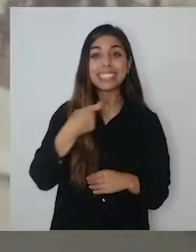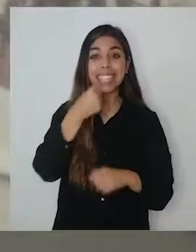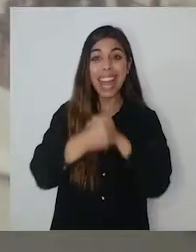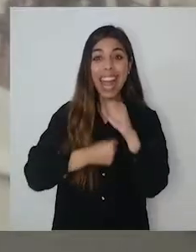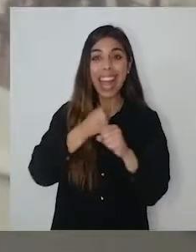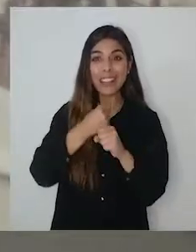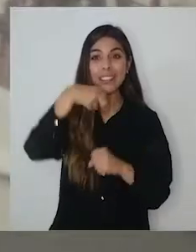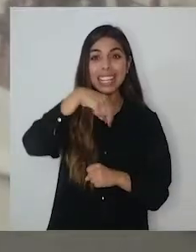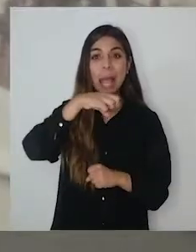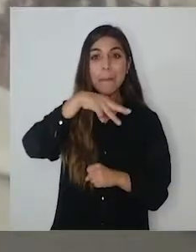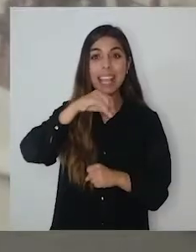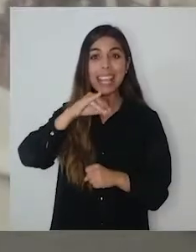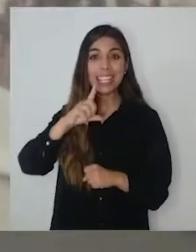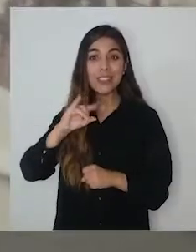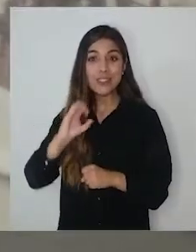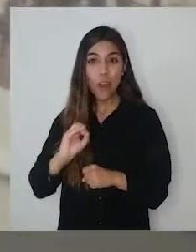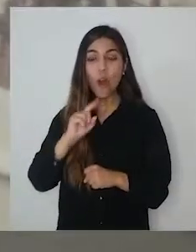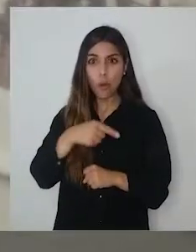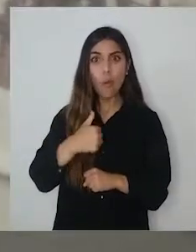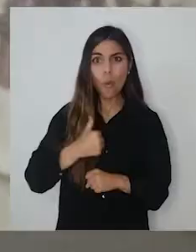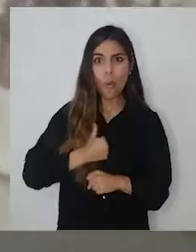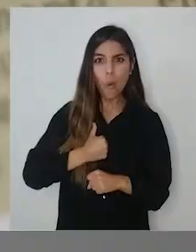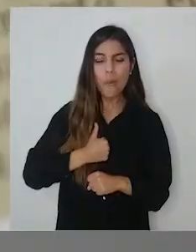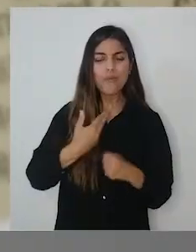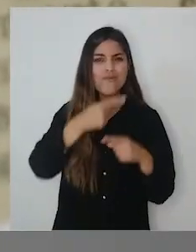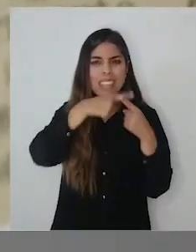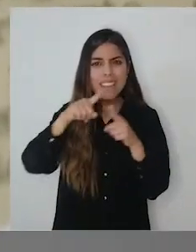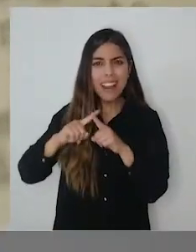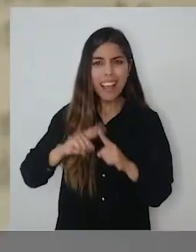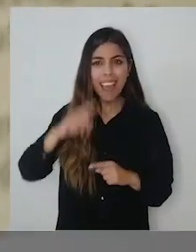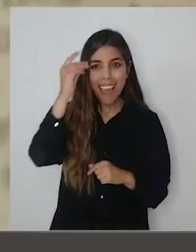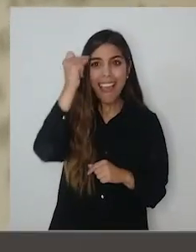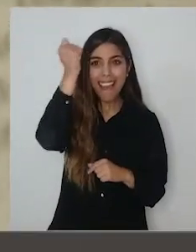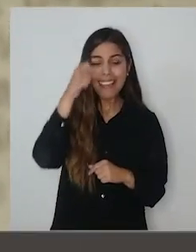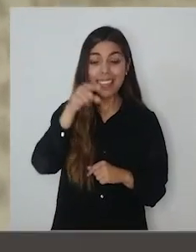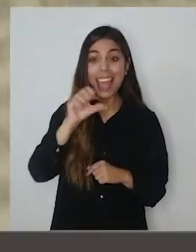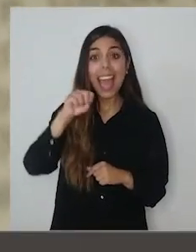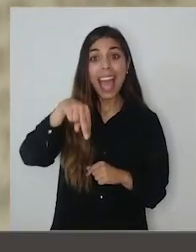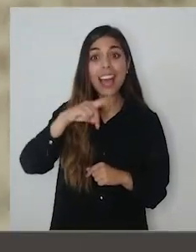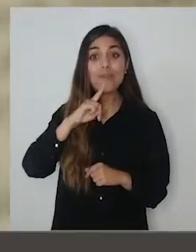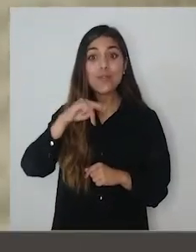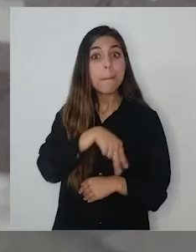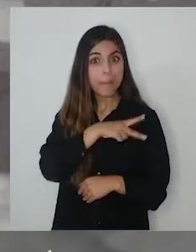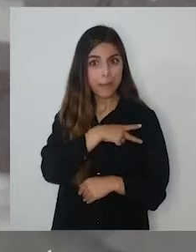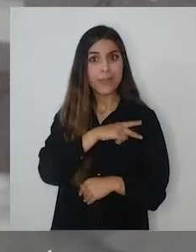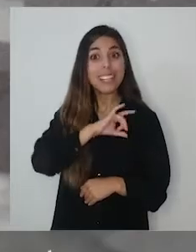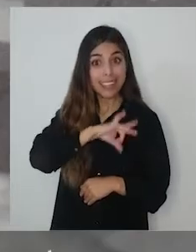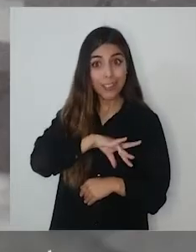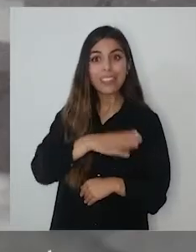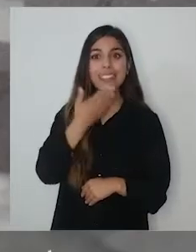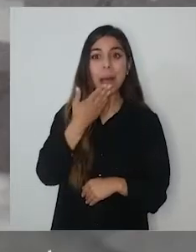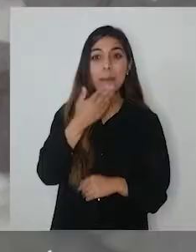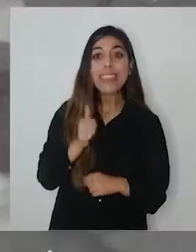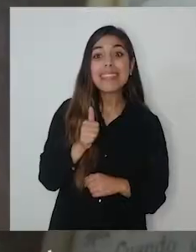100 años del nacimiento de Nemesio Antunes, donde nosotros activamos una serie de iniciativas relacionadas a la figura de Antunes. Un importantísimo